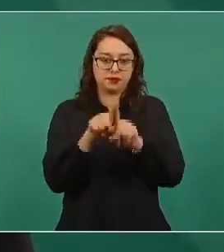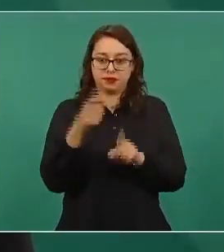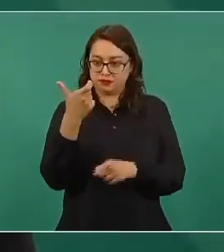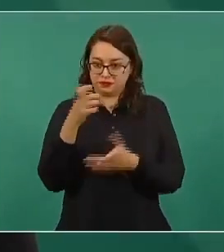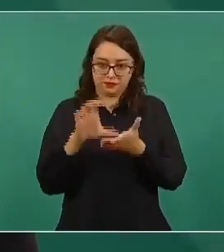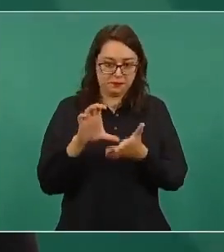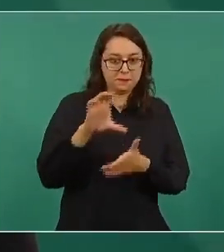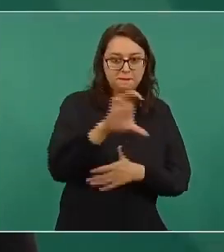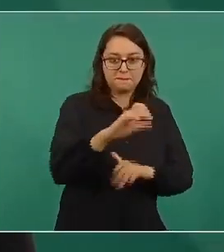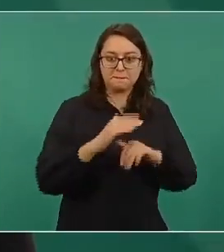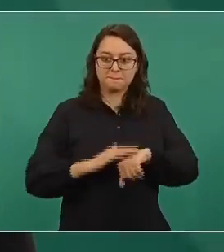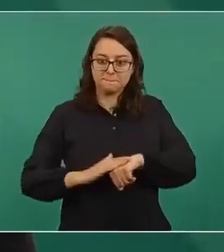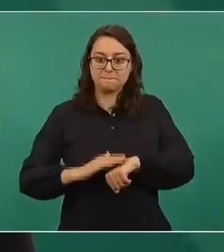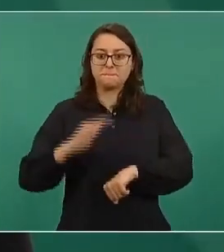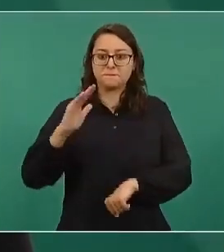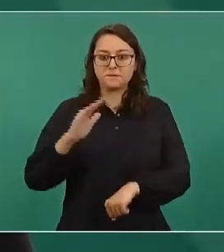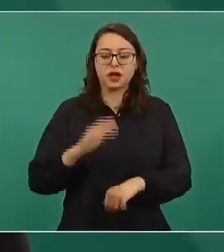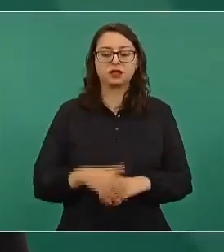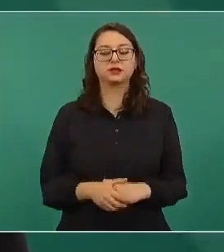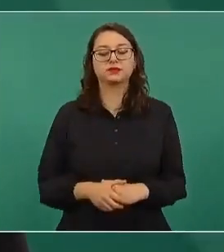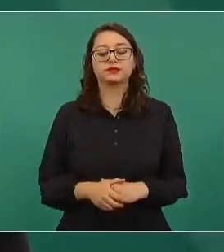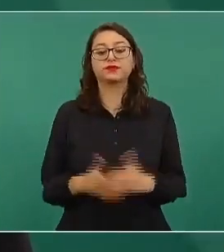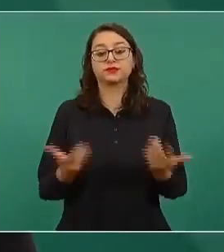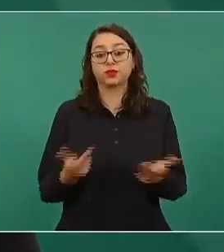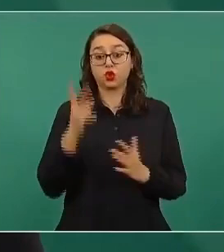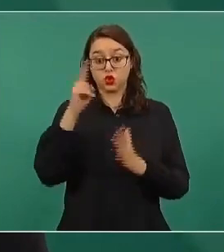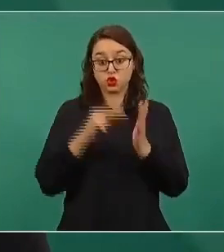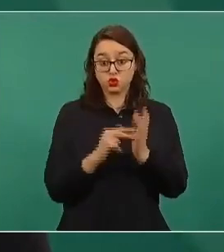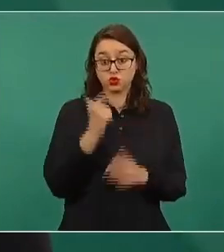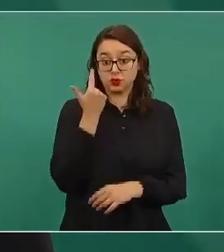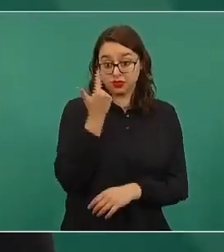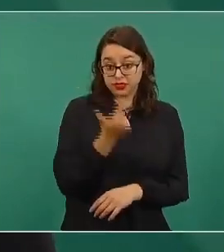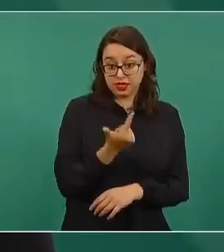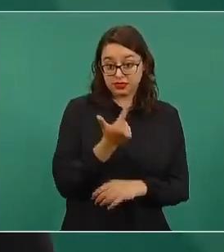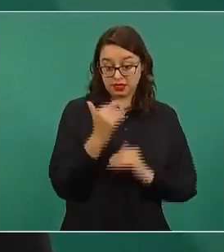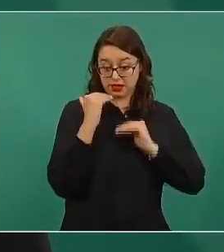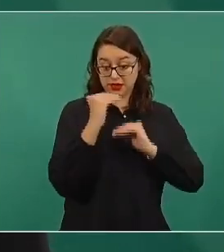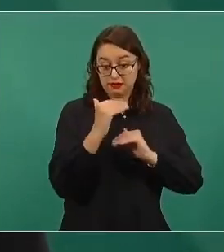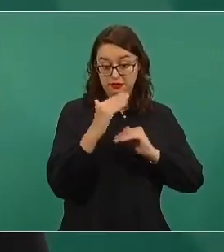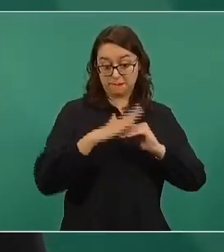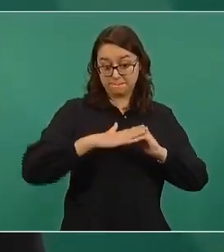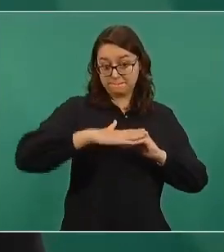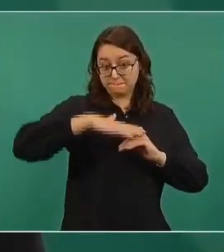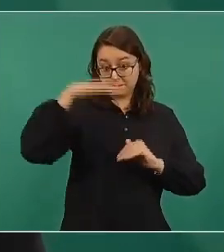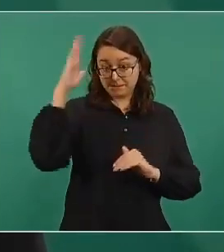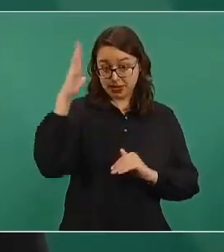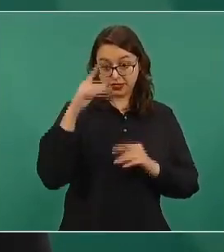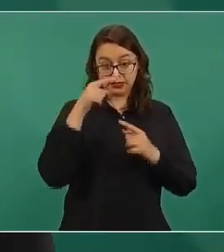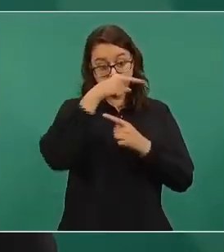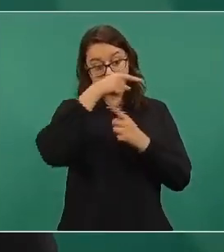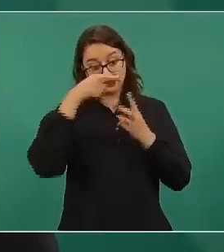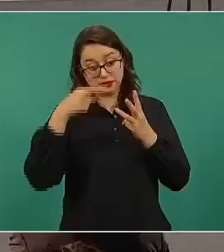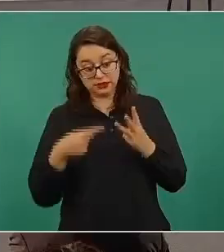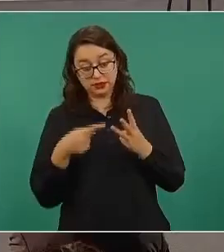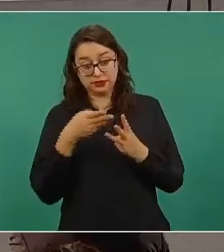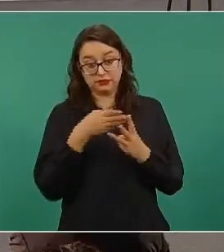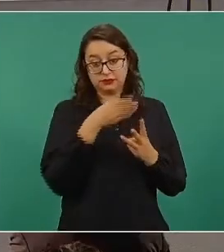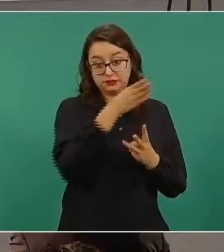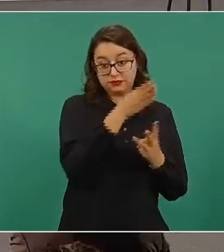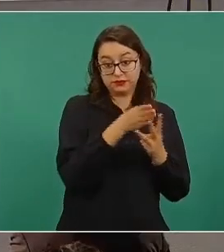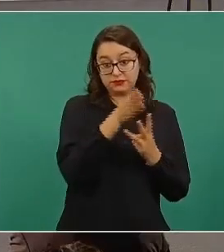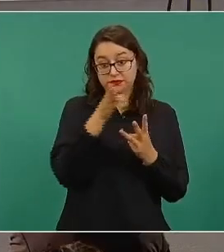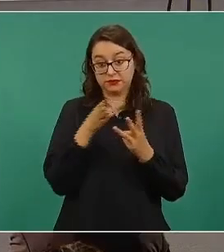excedente por encima de lo que era el monto de 2007 se va distribuyendo conforme a tres factores. Ahí se señala